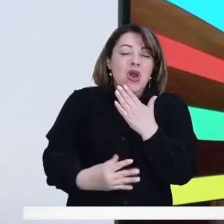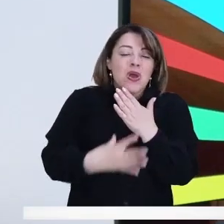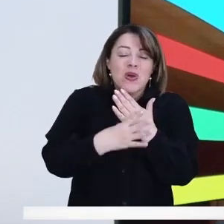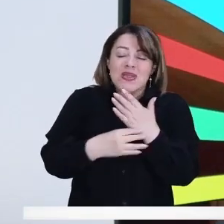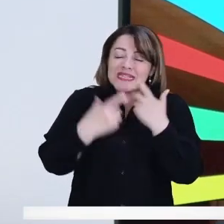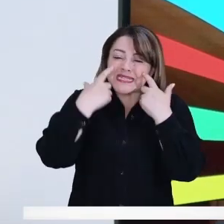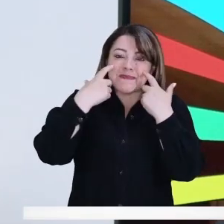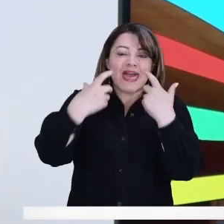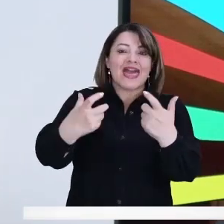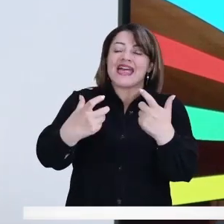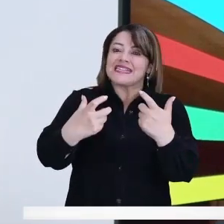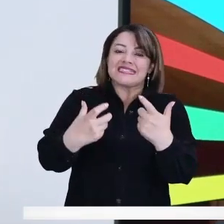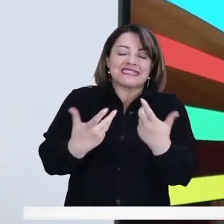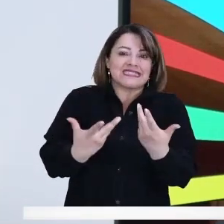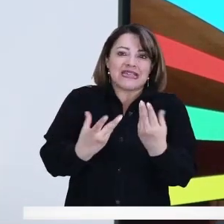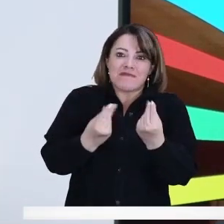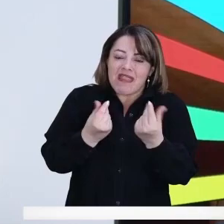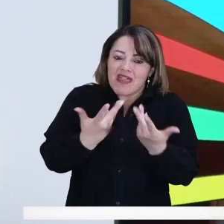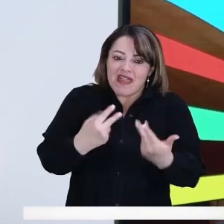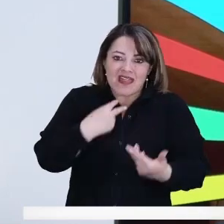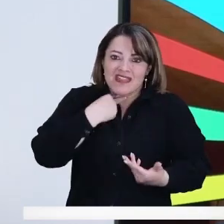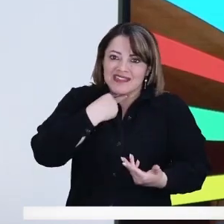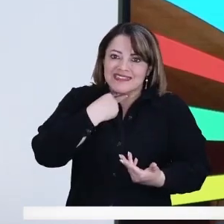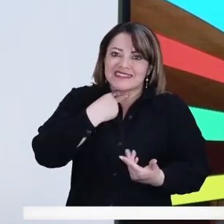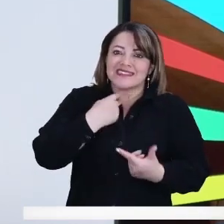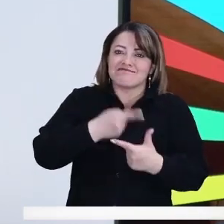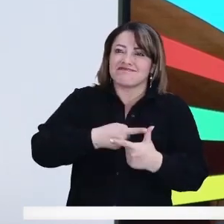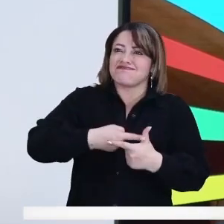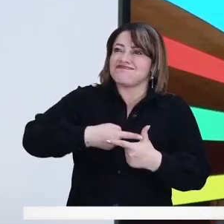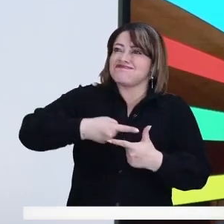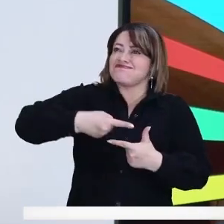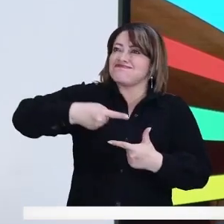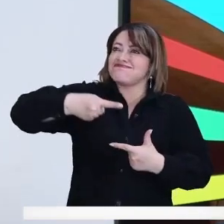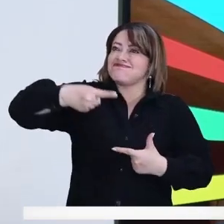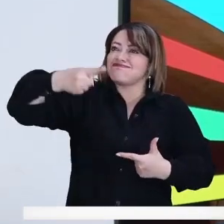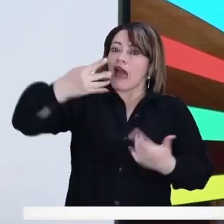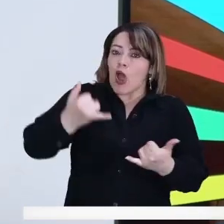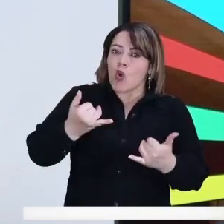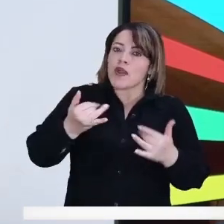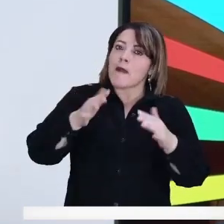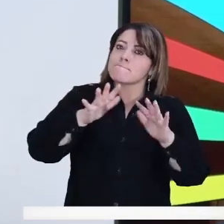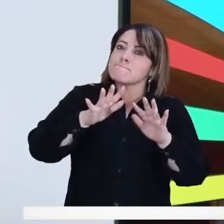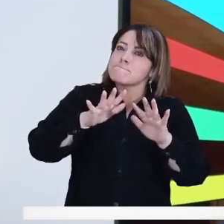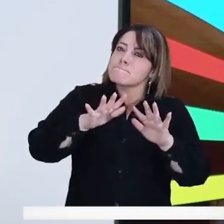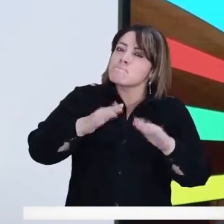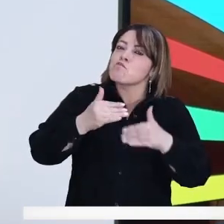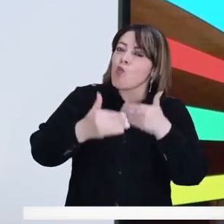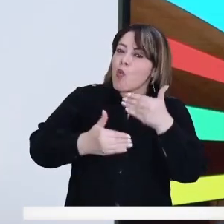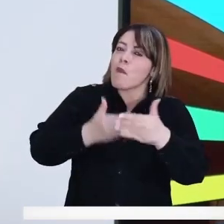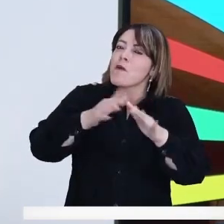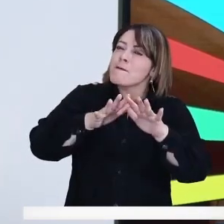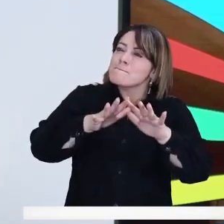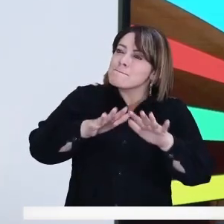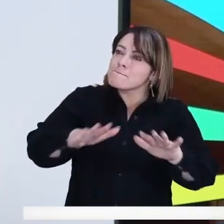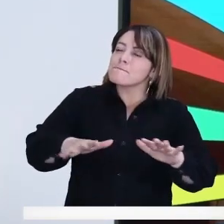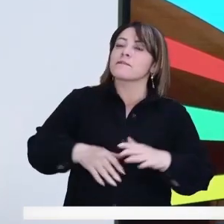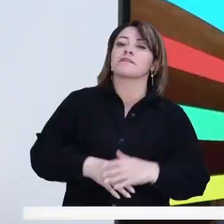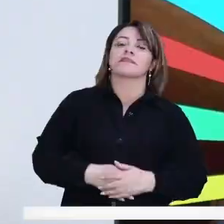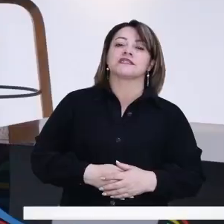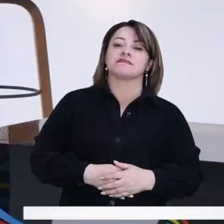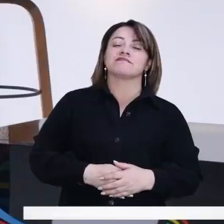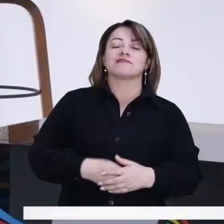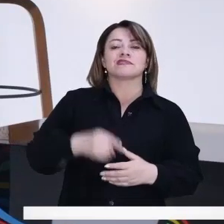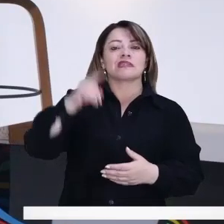pobreza monetaria, o sea, llegamos a niveles muy altos de pobreza que apenas estamos empezando a